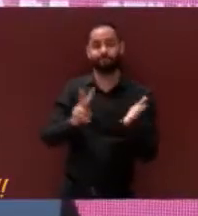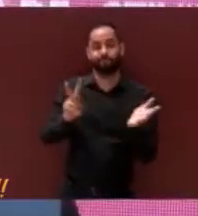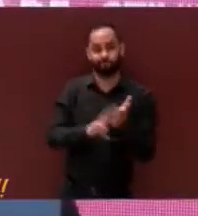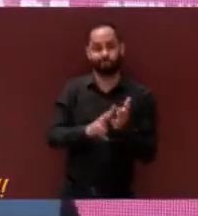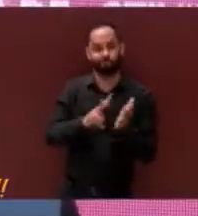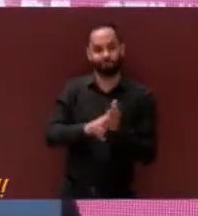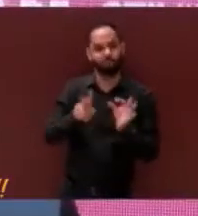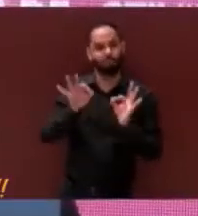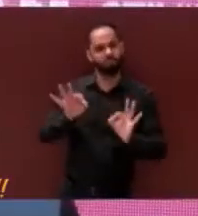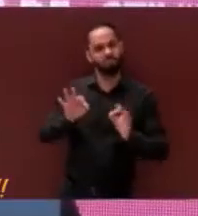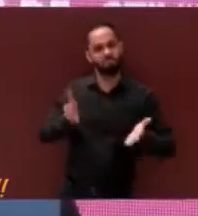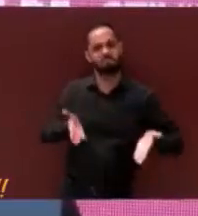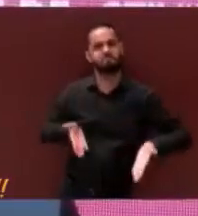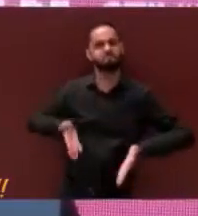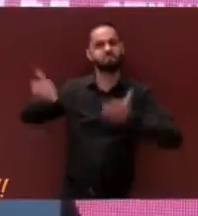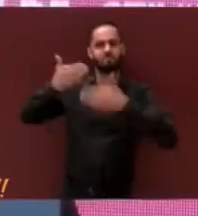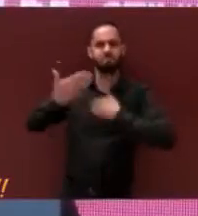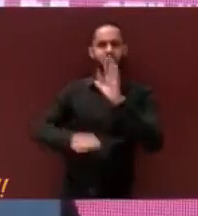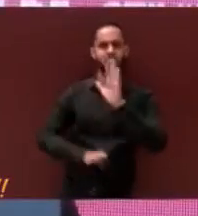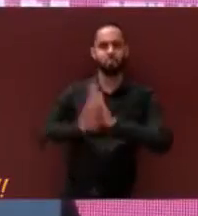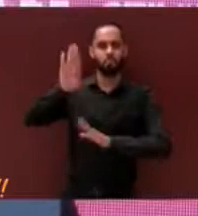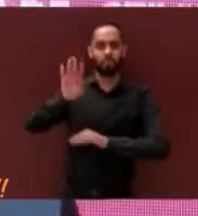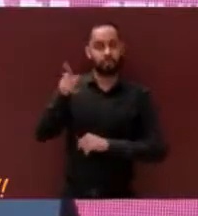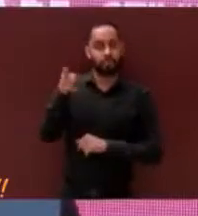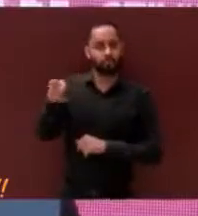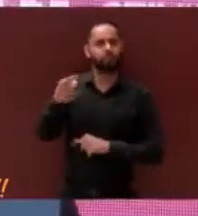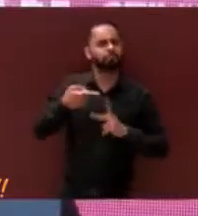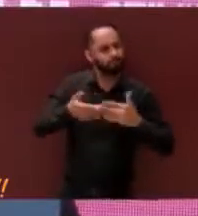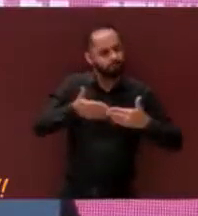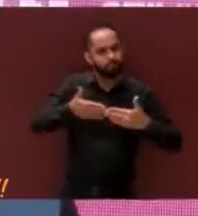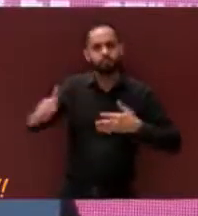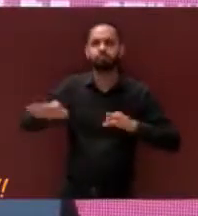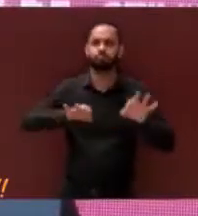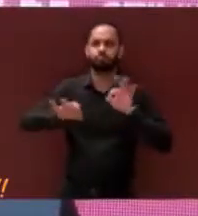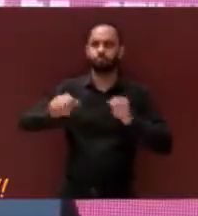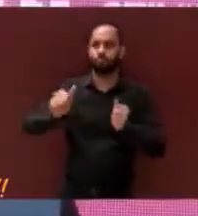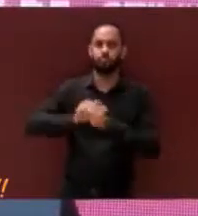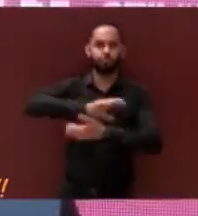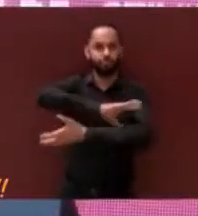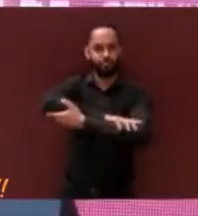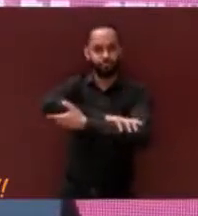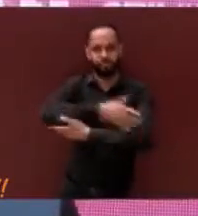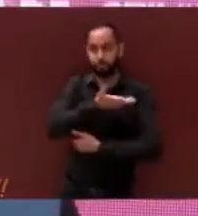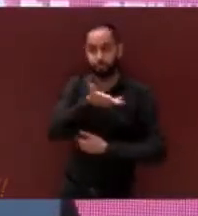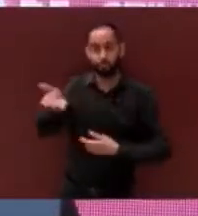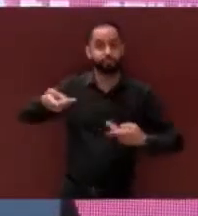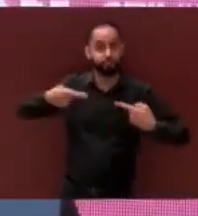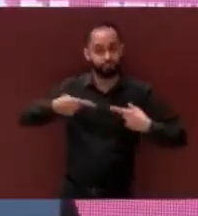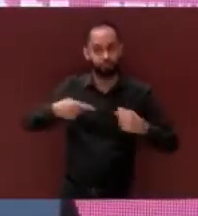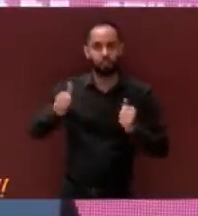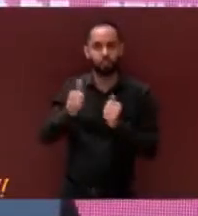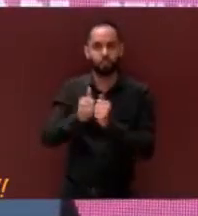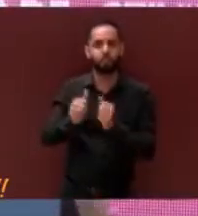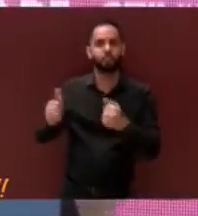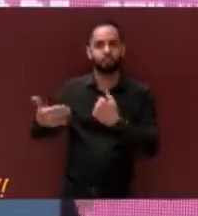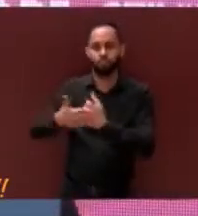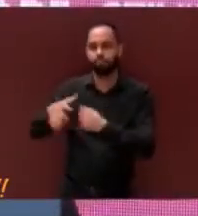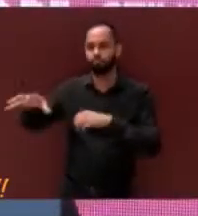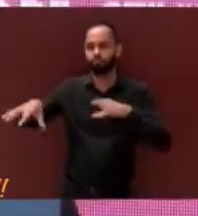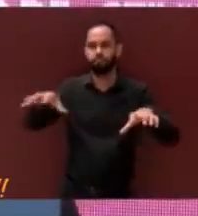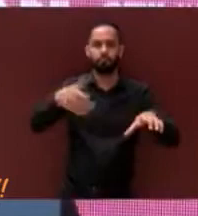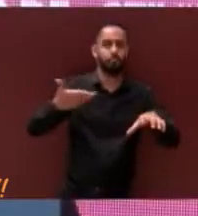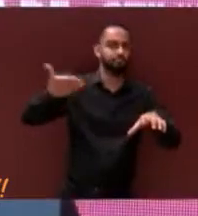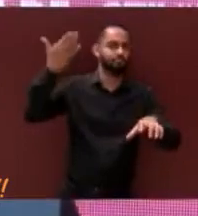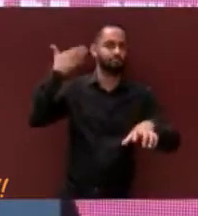con enorme potencial para empezar a trabajar de la mano con los ciudadanos y las administraciones públicas pasadas